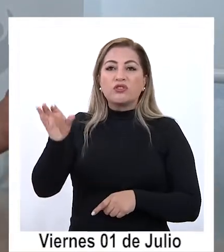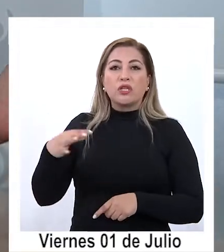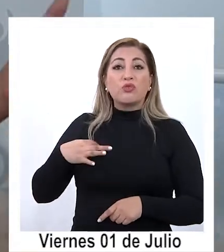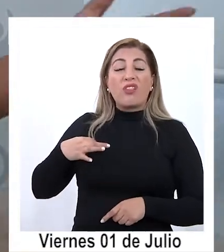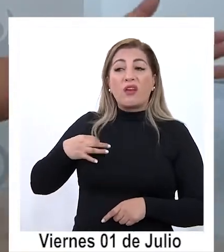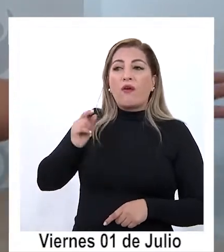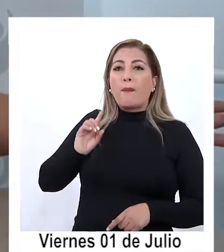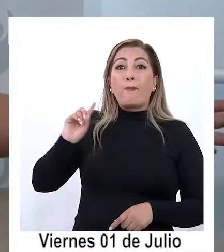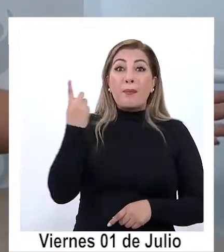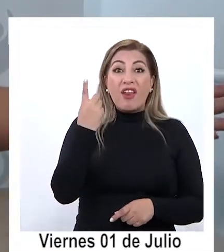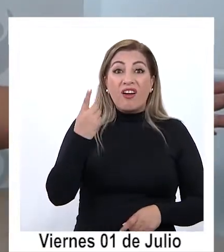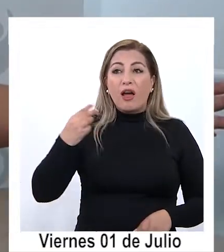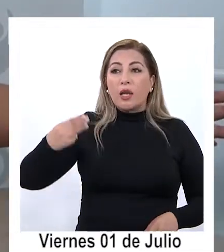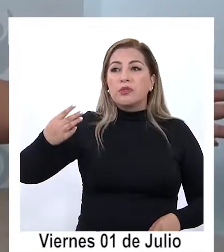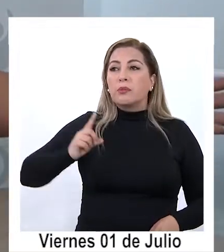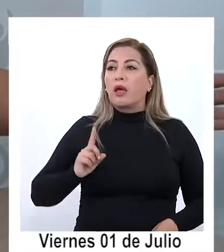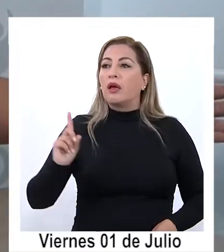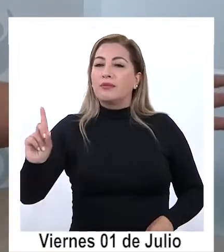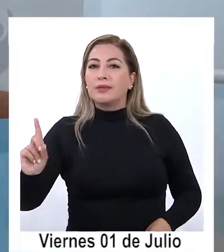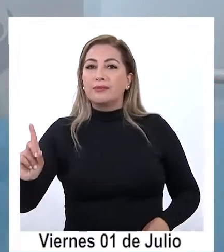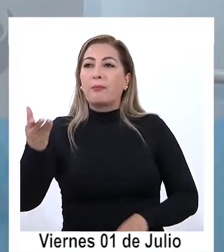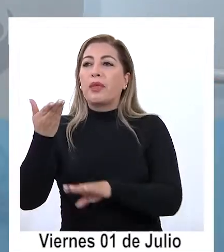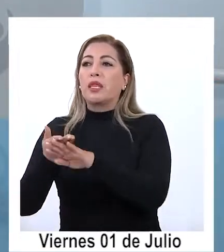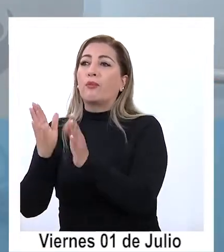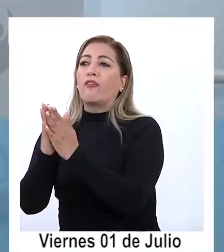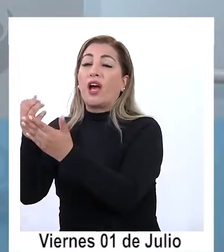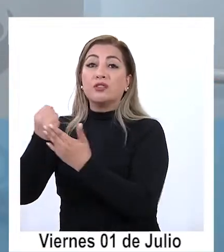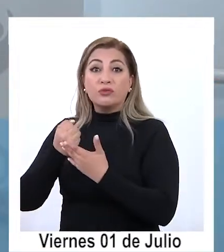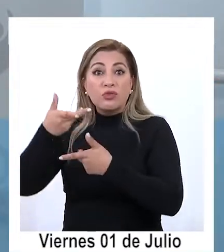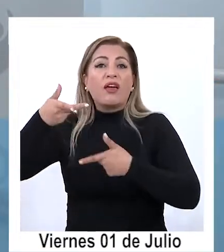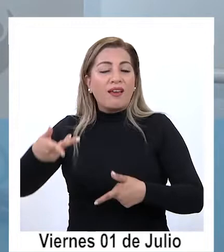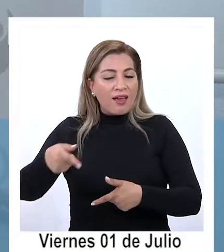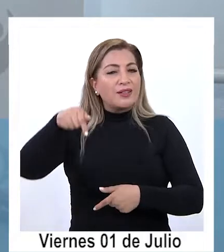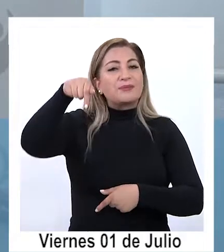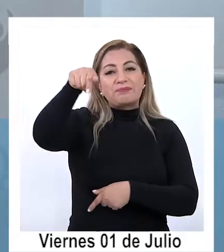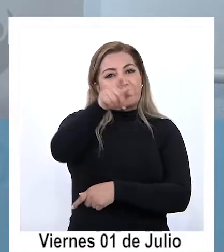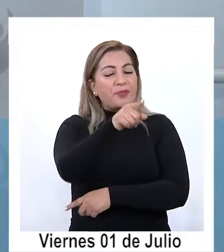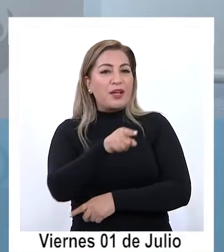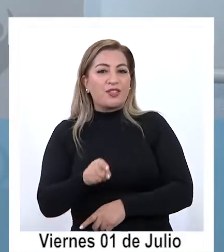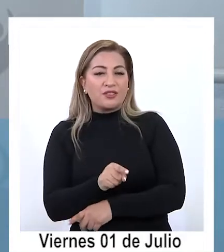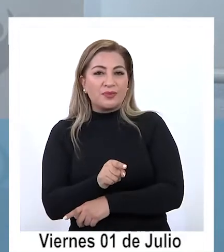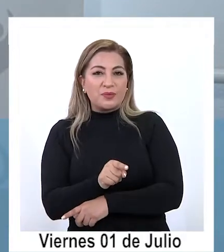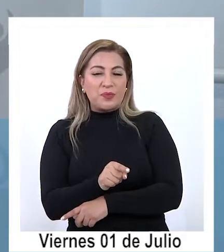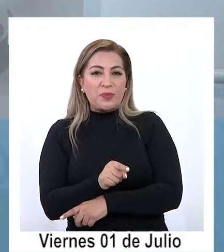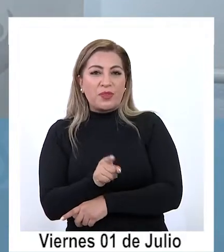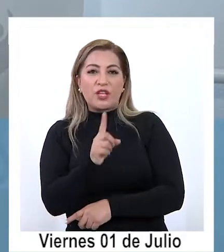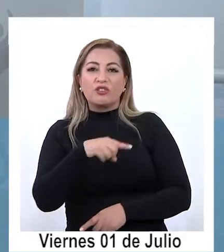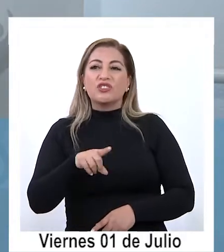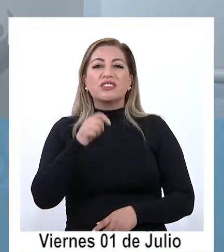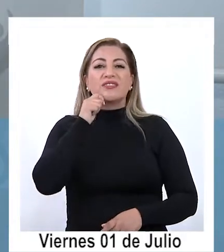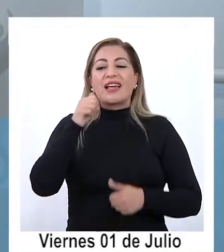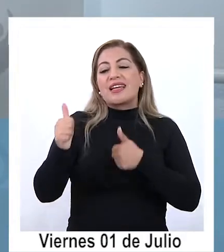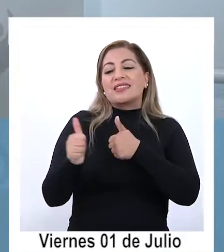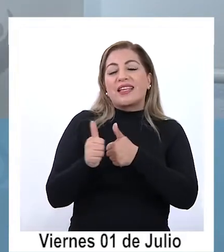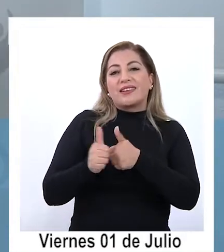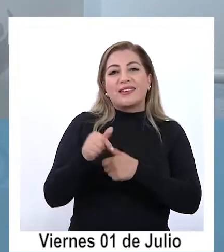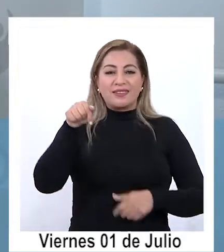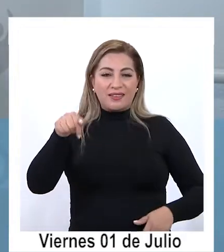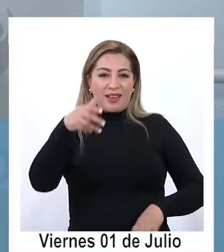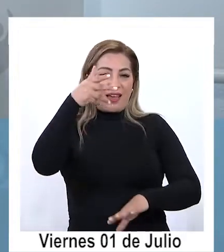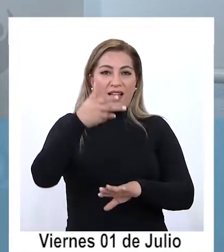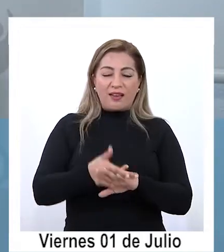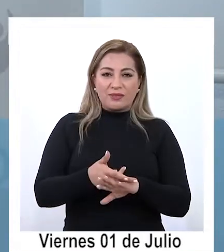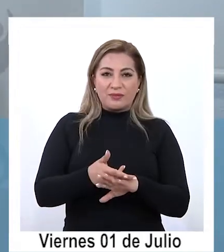ciudadano en nuestro país ¿no? y por lo tanto nosotros vamos a acercarnos a nuestro instrumento